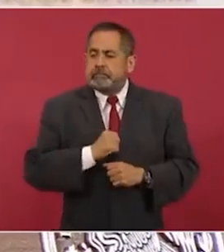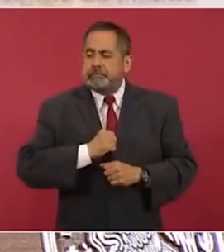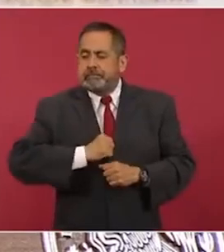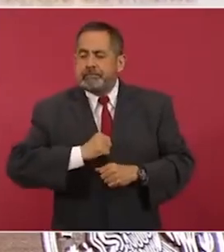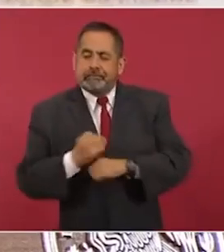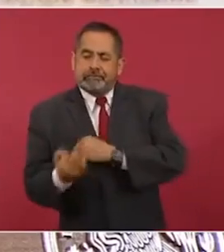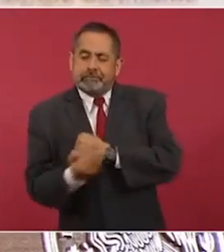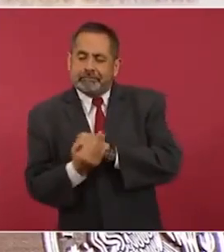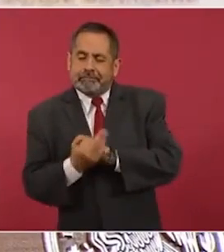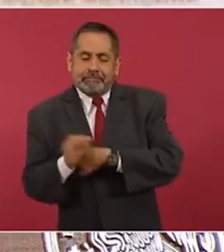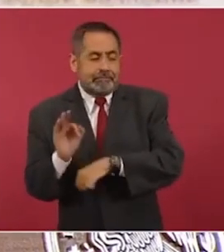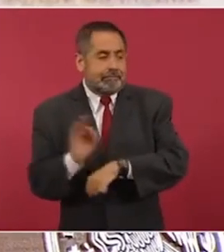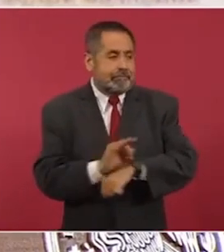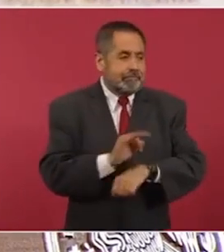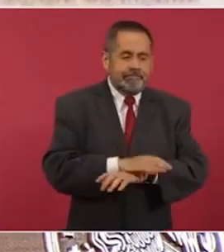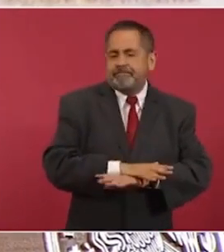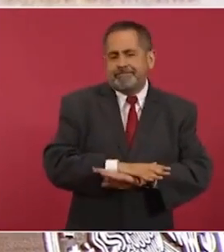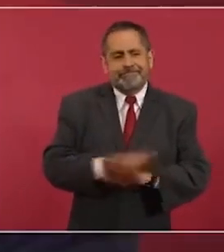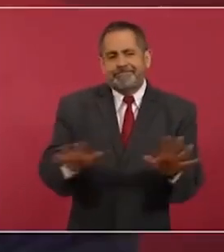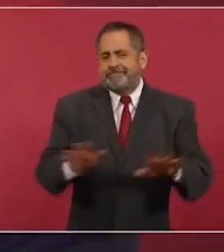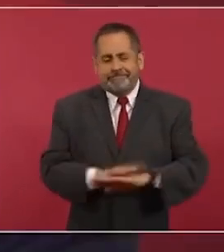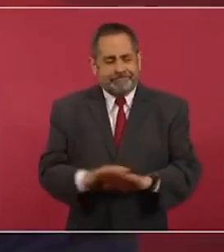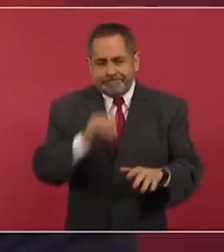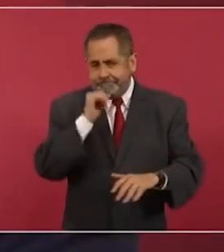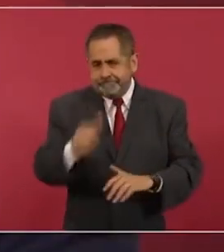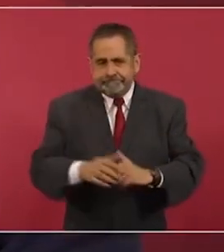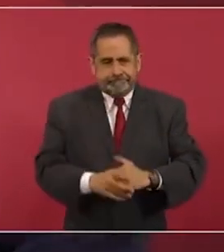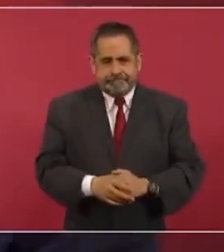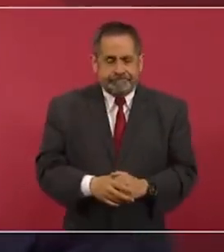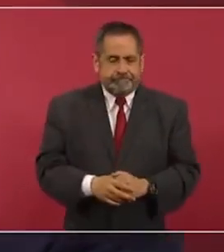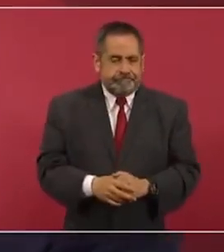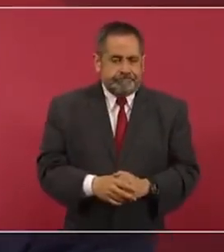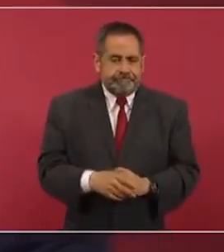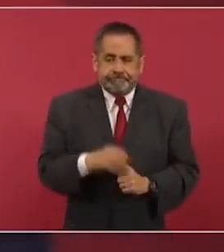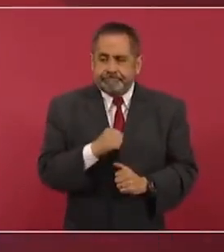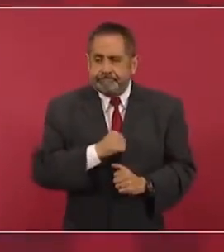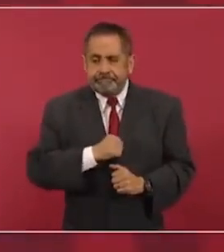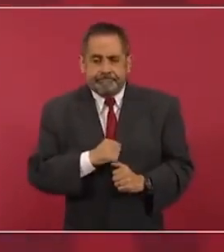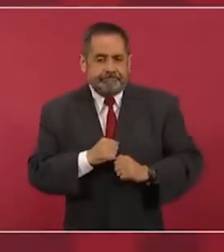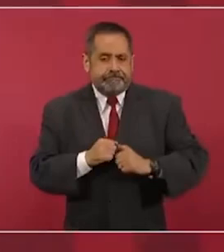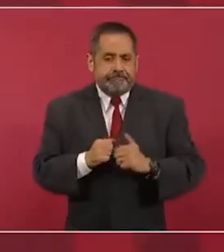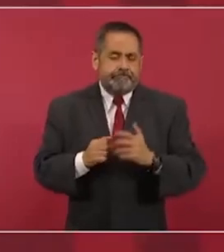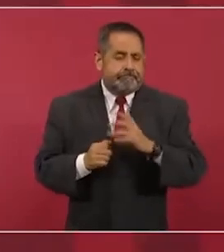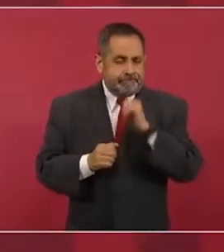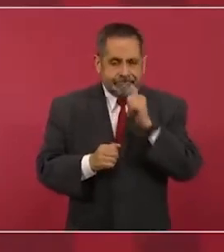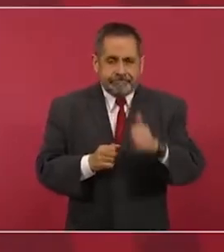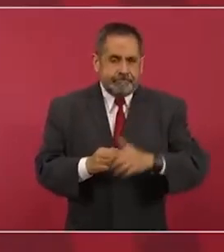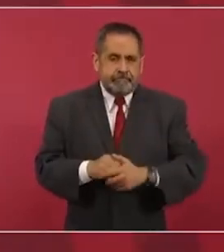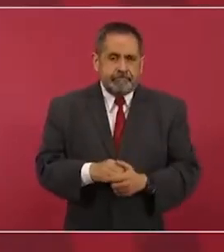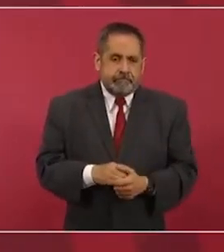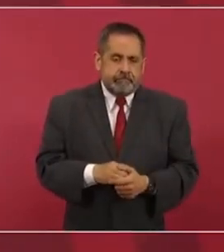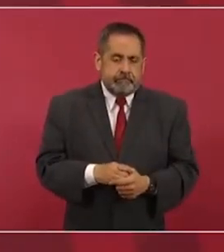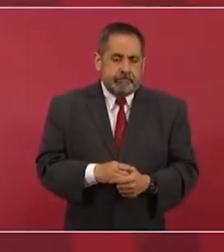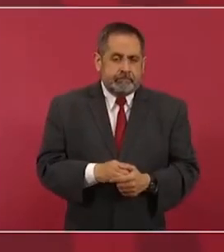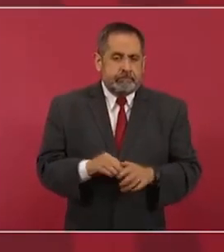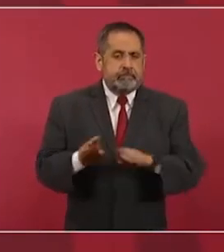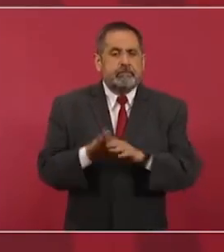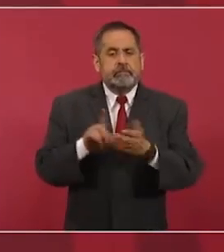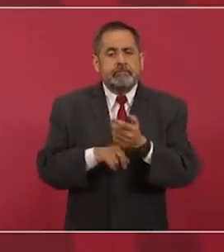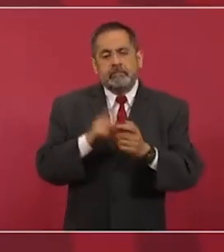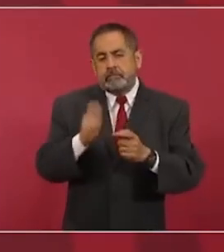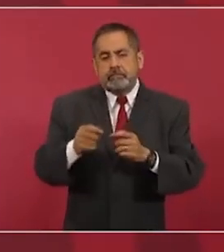que predominaba.